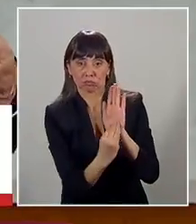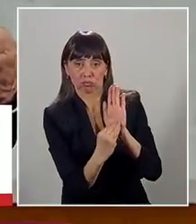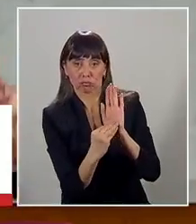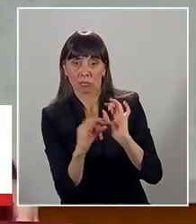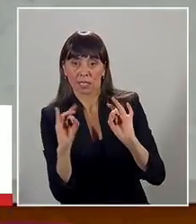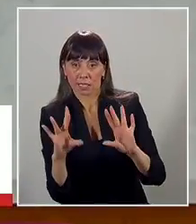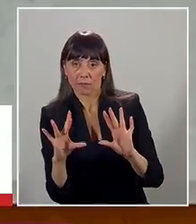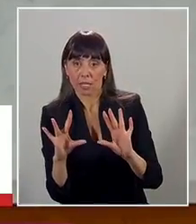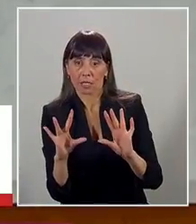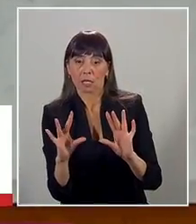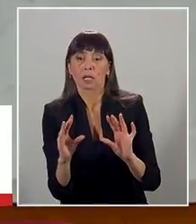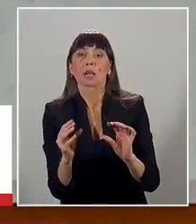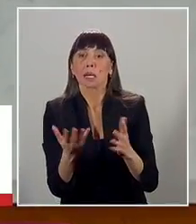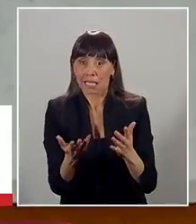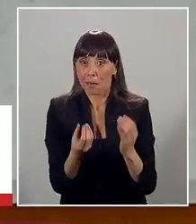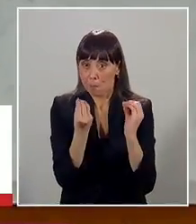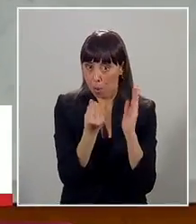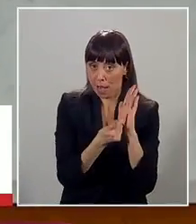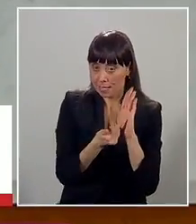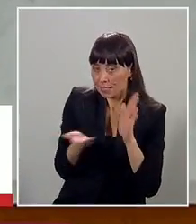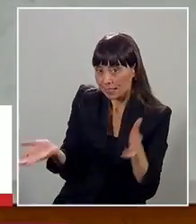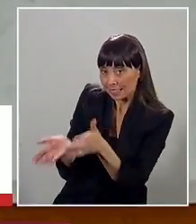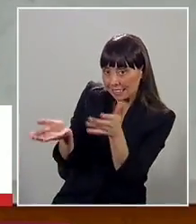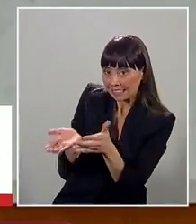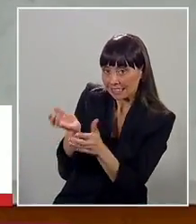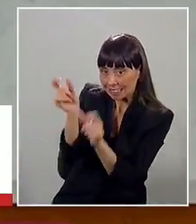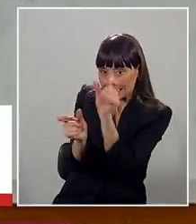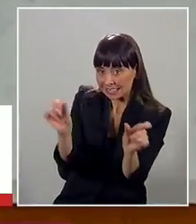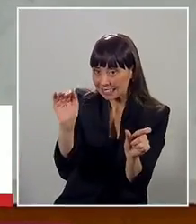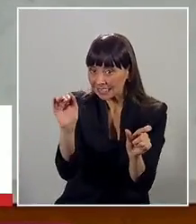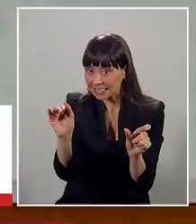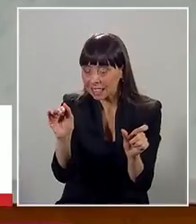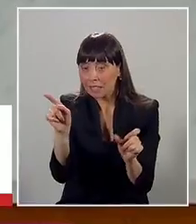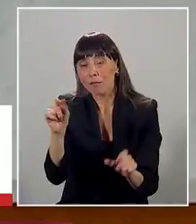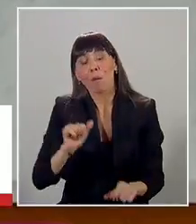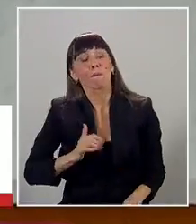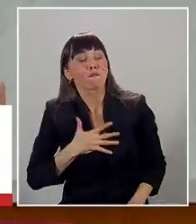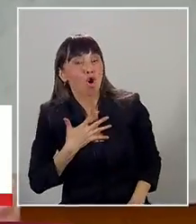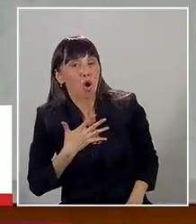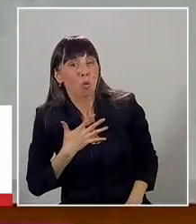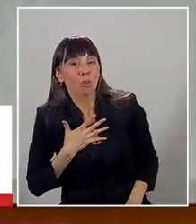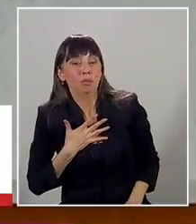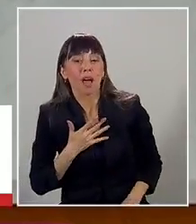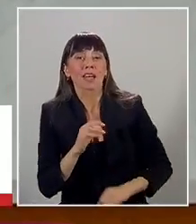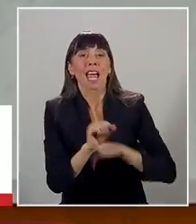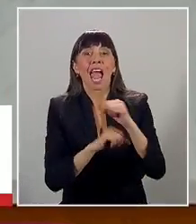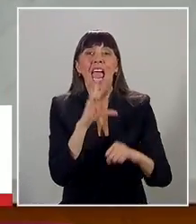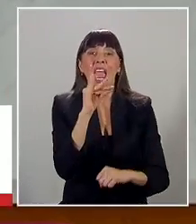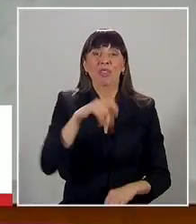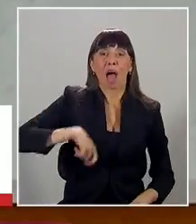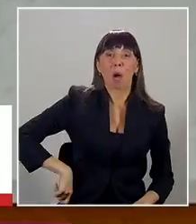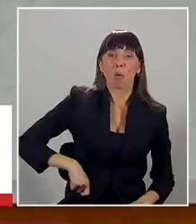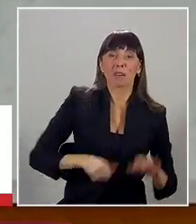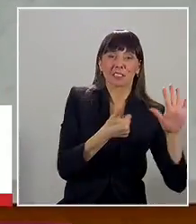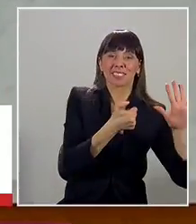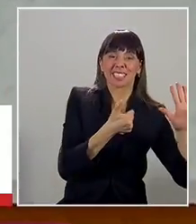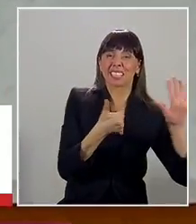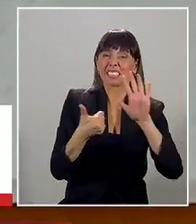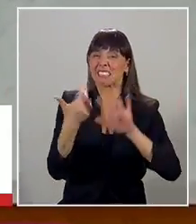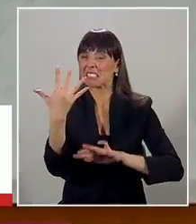eficaces incentivos para aquellos que voluntariamente quieran postergar su edad de jubilación.